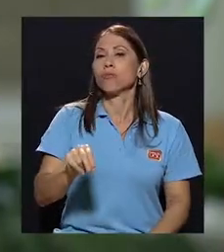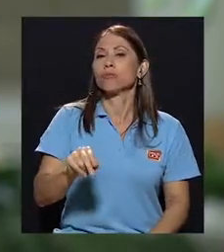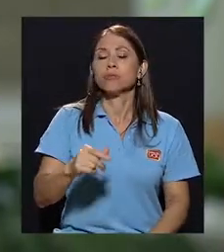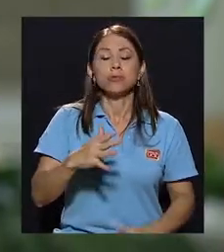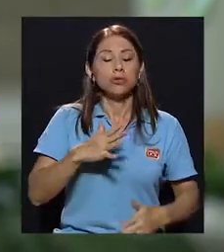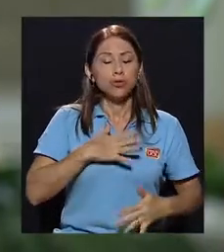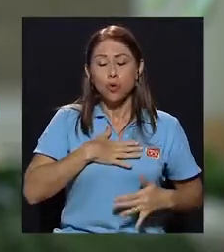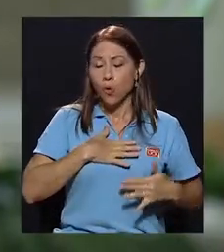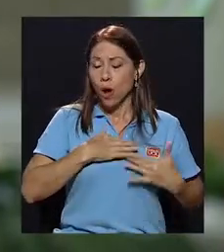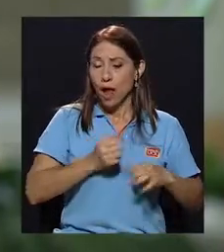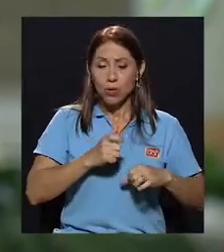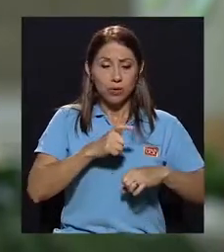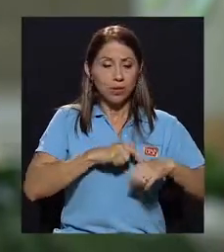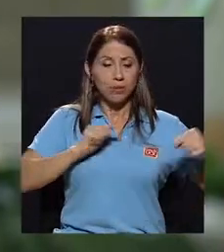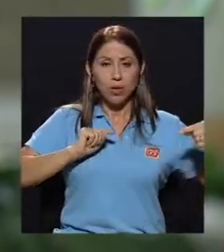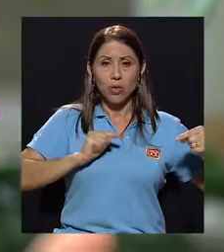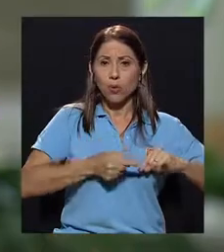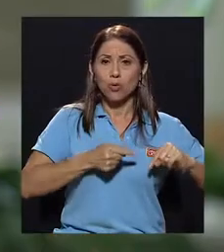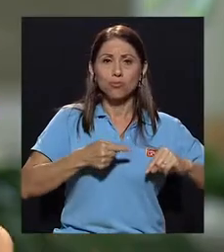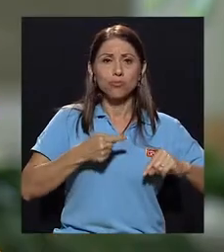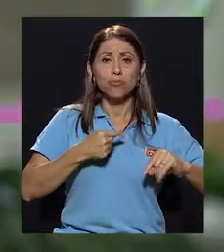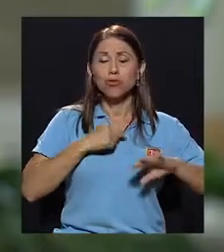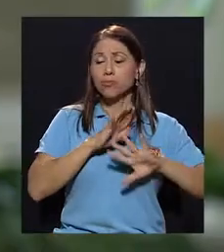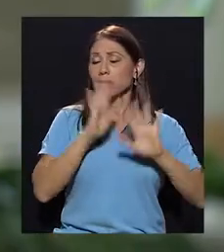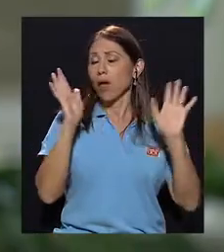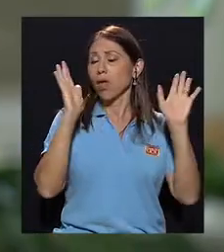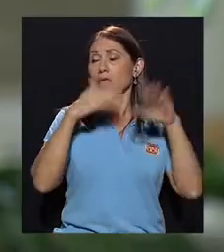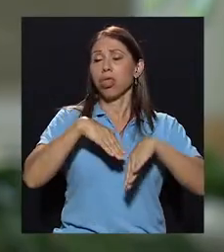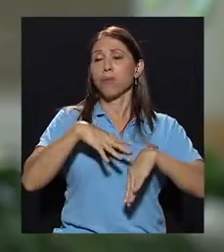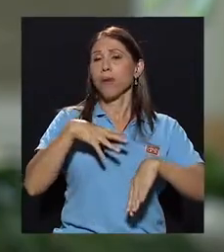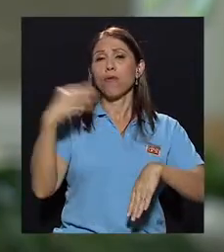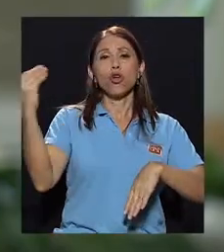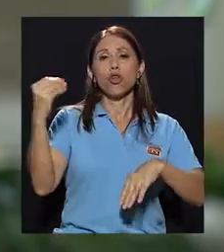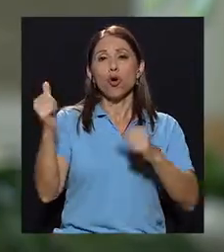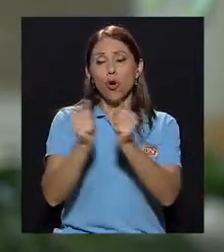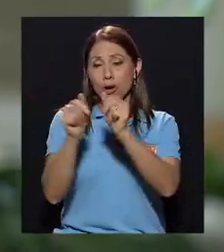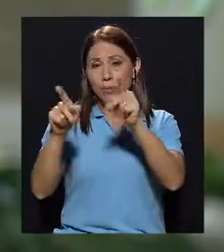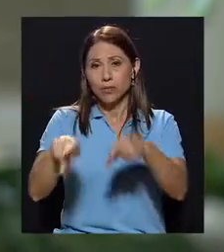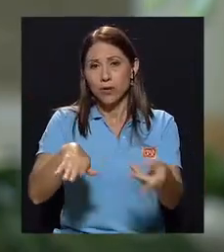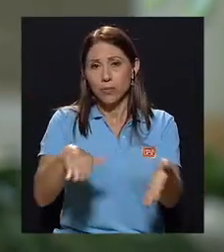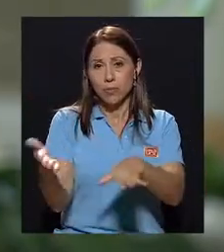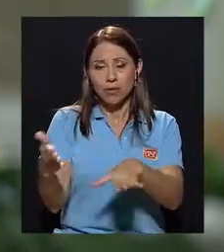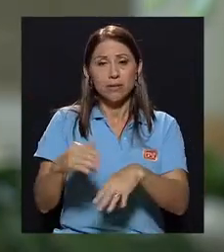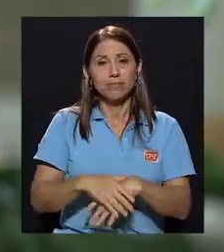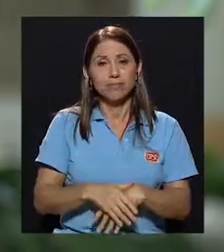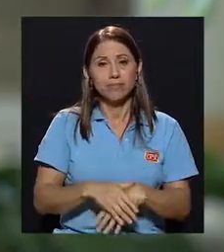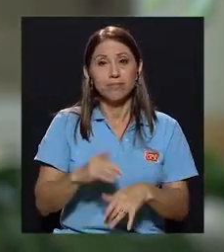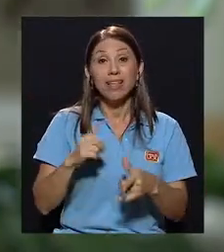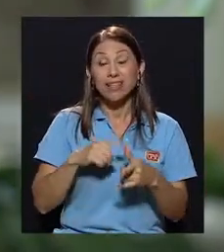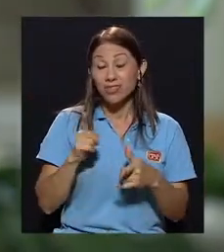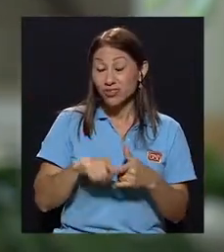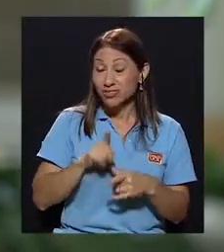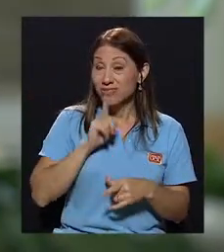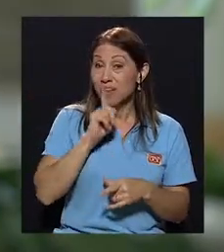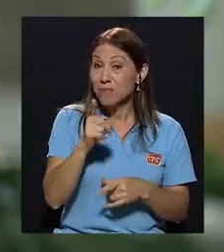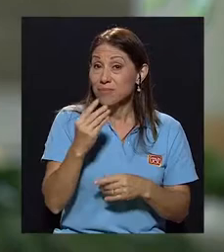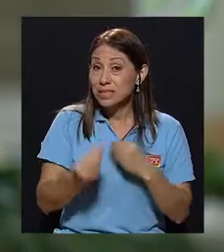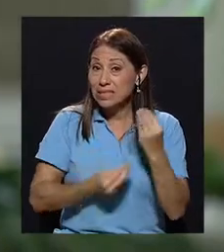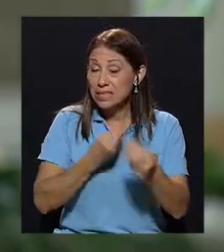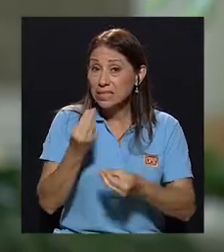voy con el muerto, entonces, precisamente esta pregunta que usted hace es realmente vital, ¿qué hacer?